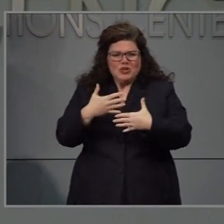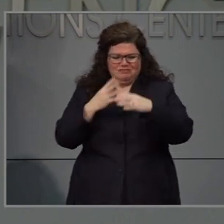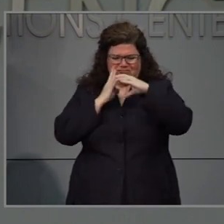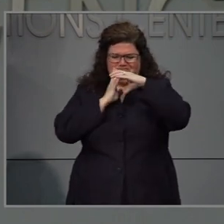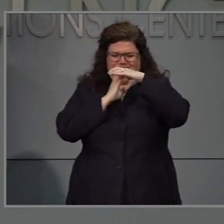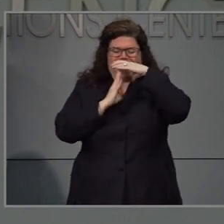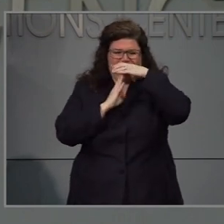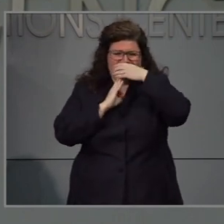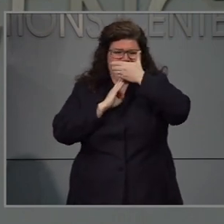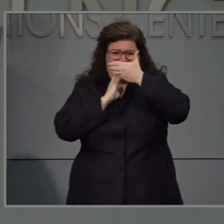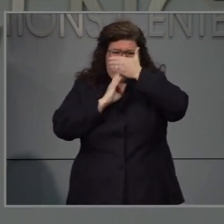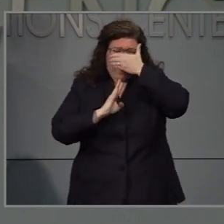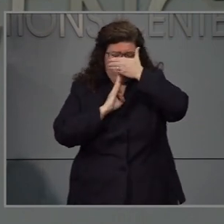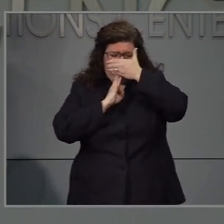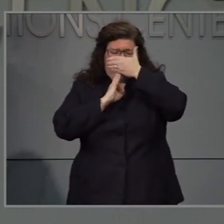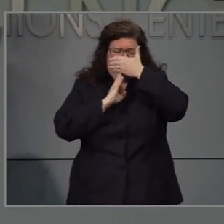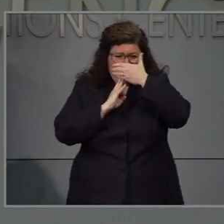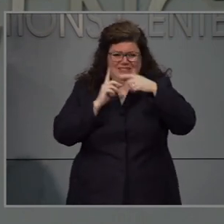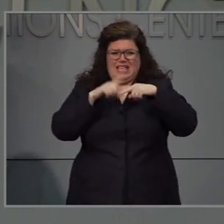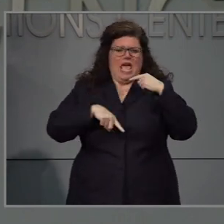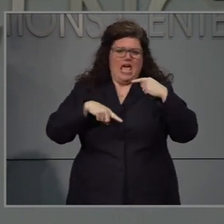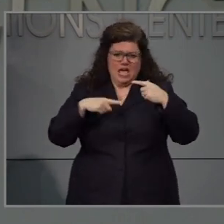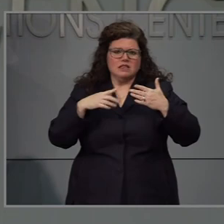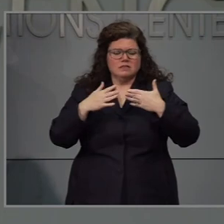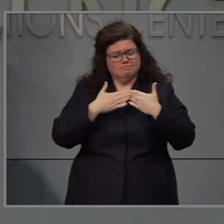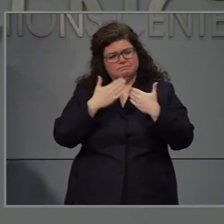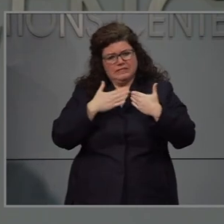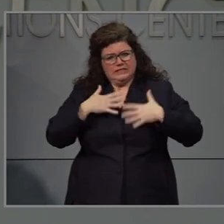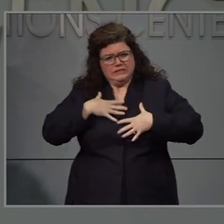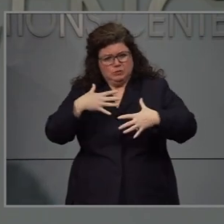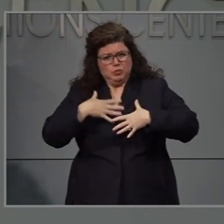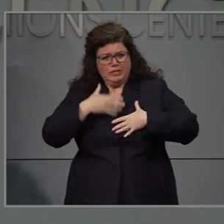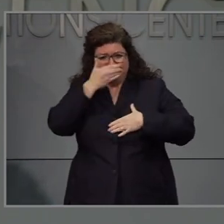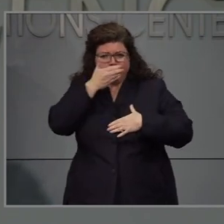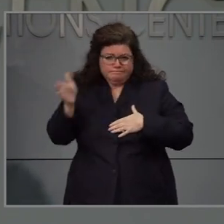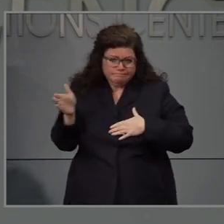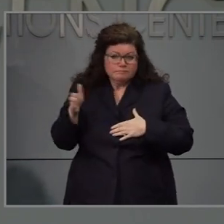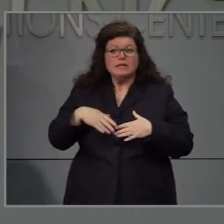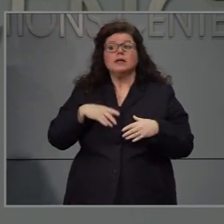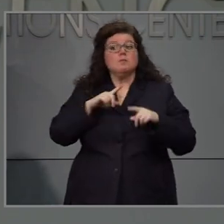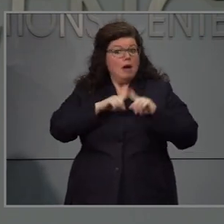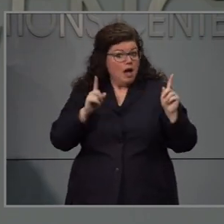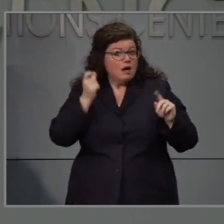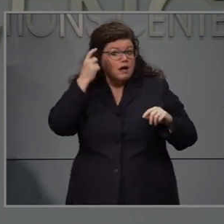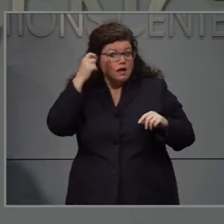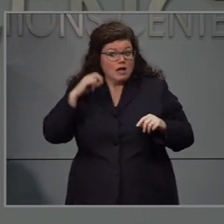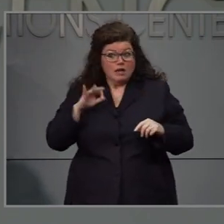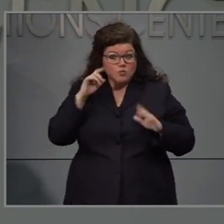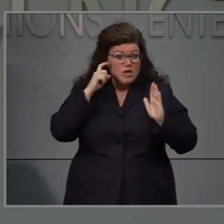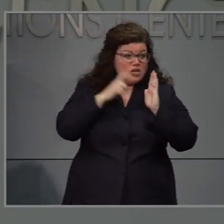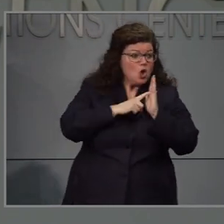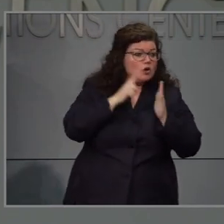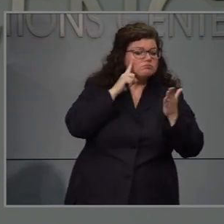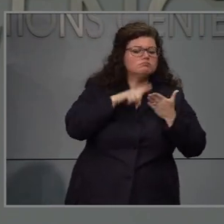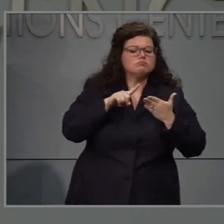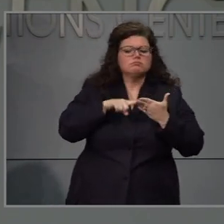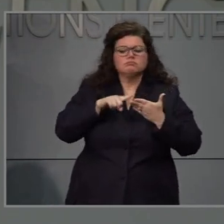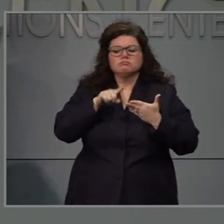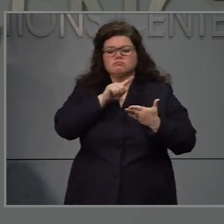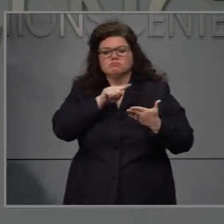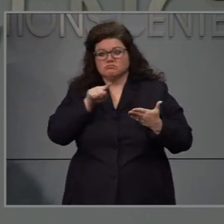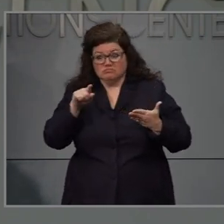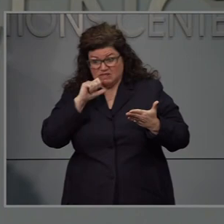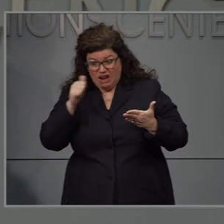condiciones médicas que no les permita tener el tapabocas por eso no lo hemos obligatorio, pero si vemos que las